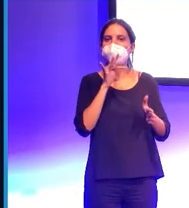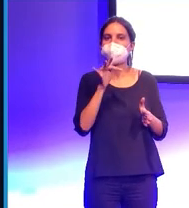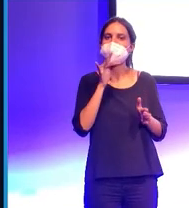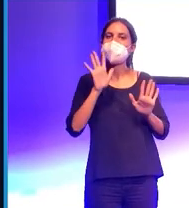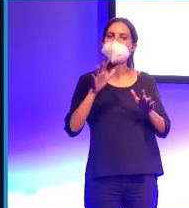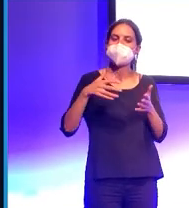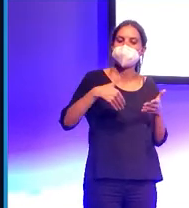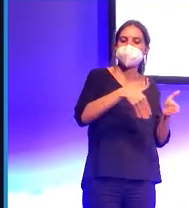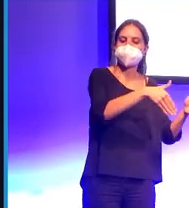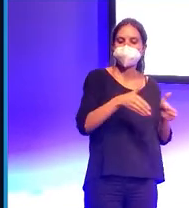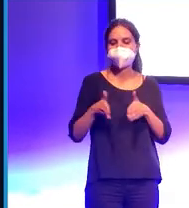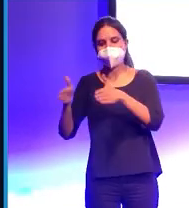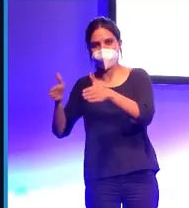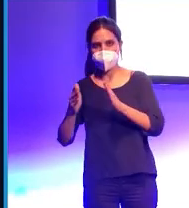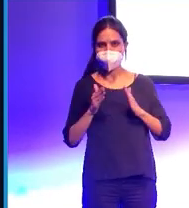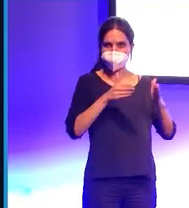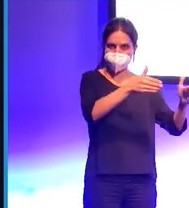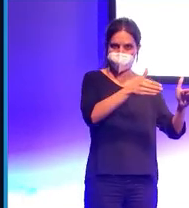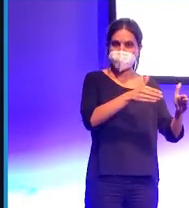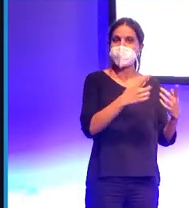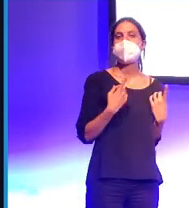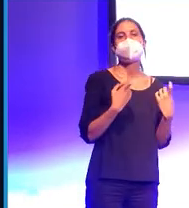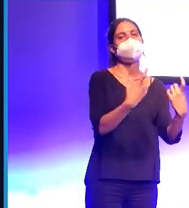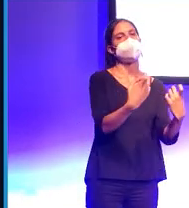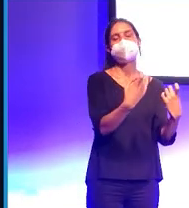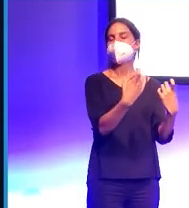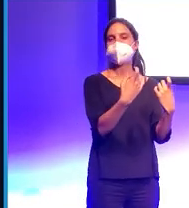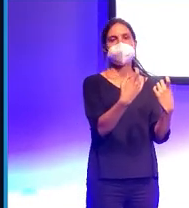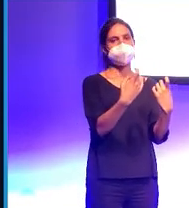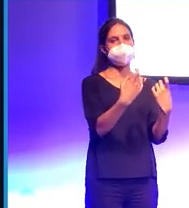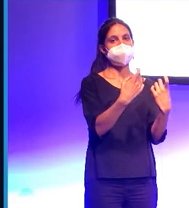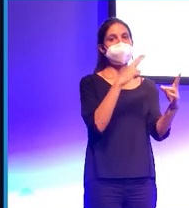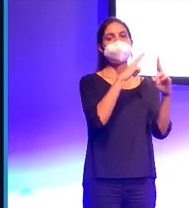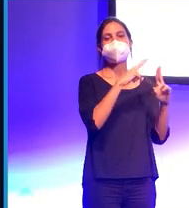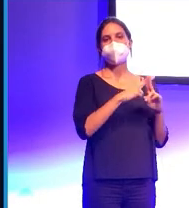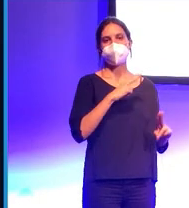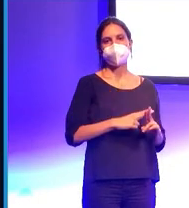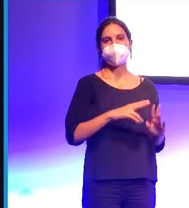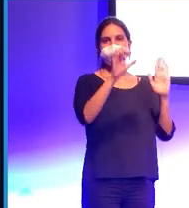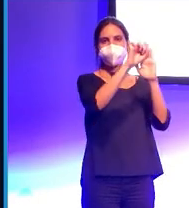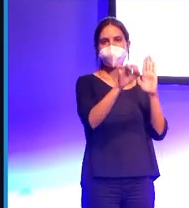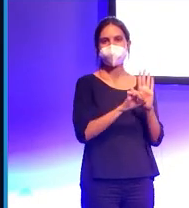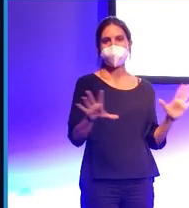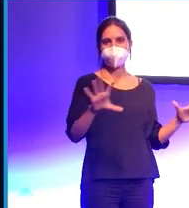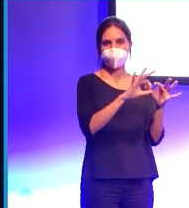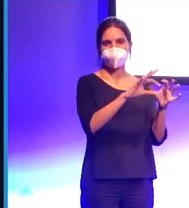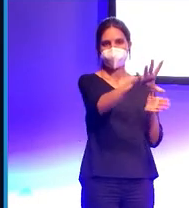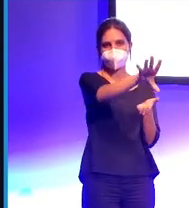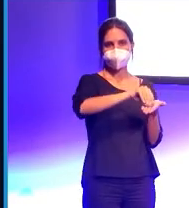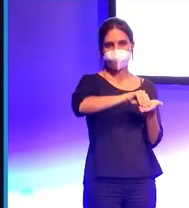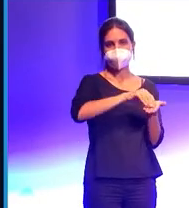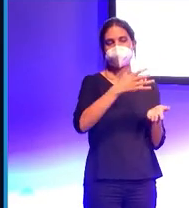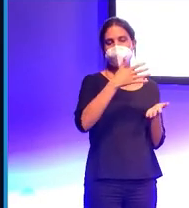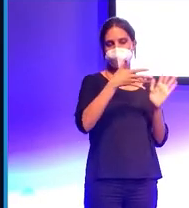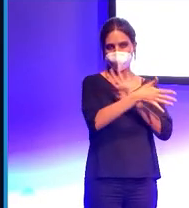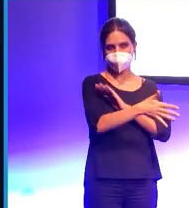principales. El primero es necesitamos coleccionar lo que llamamos datos etiquetados. Y eso quiere decir lo siguiente, si yo lo que quiero